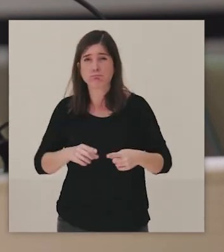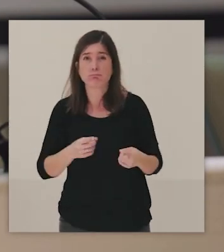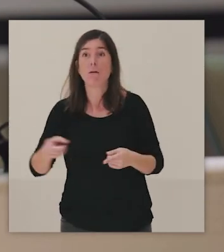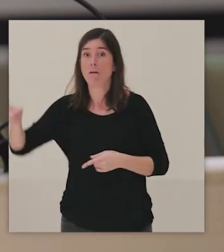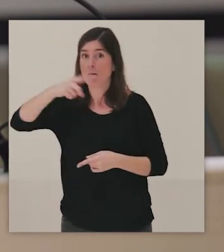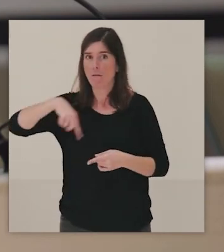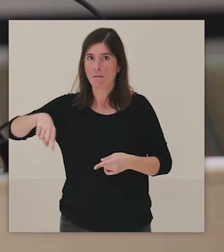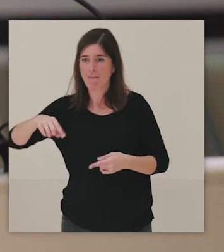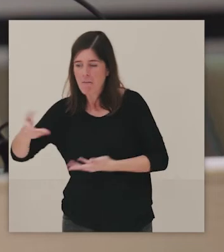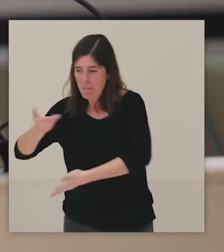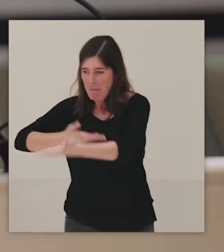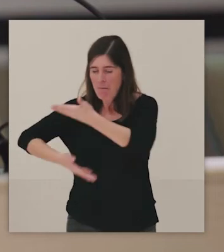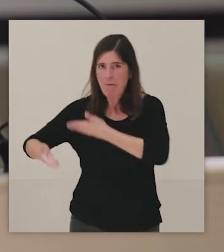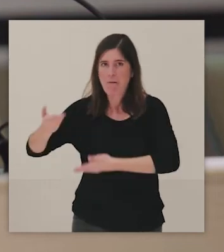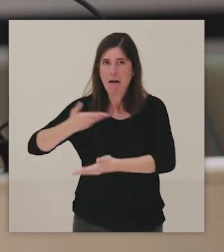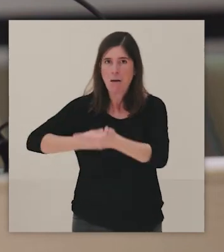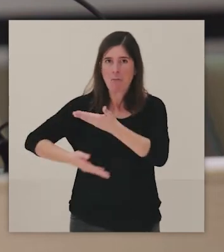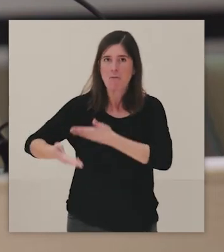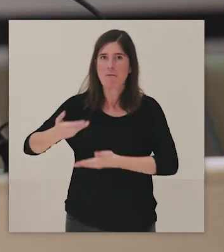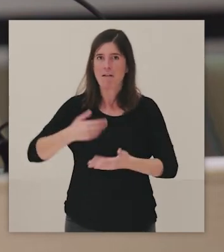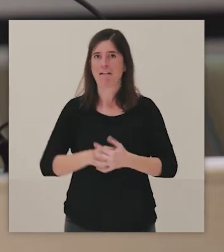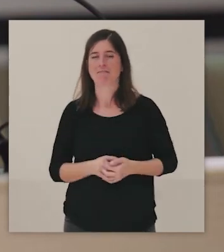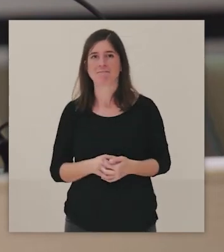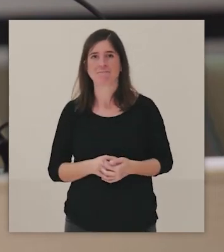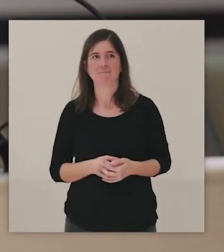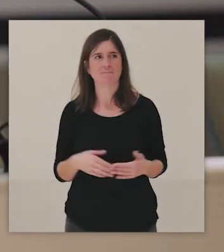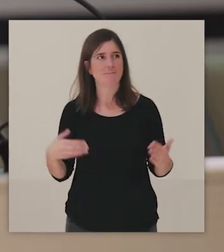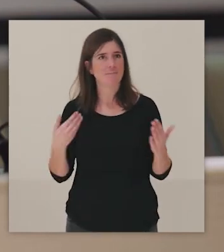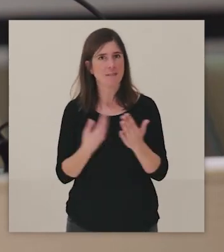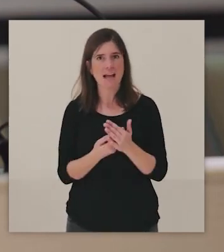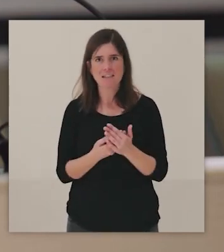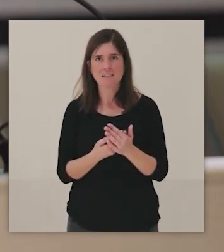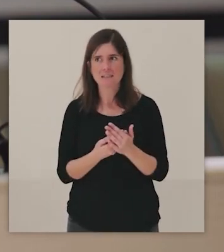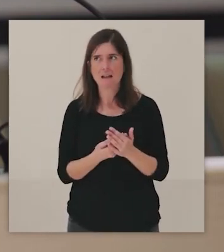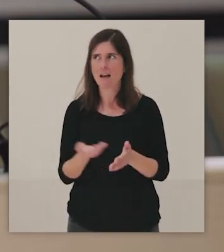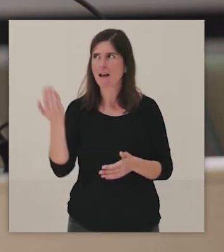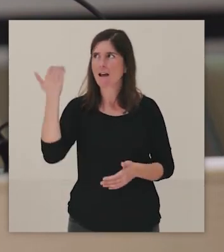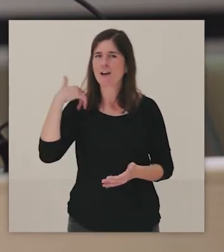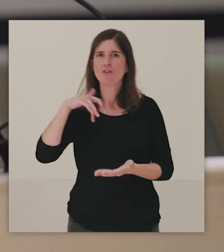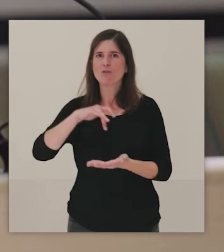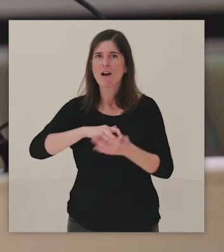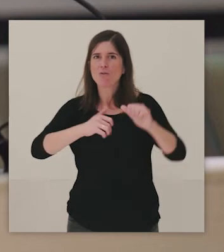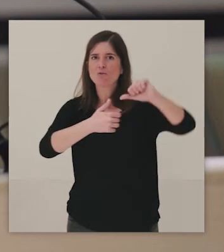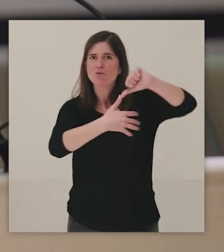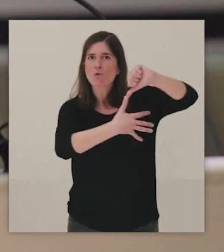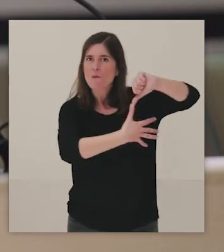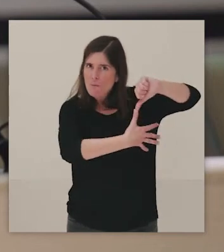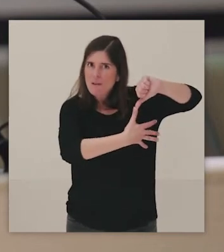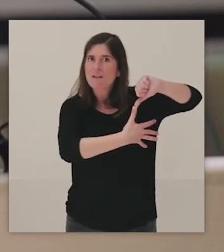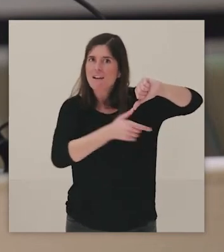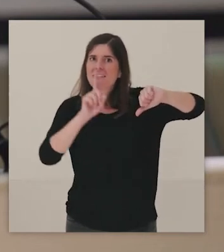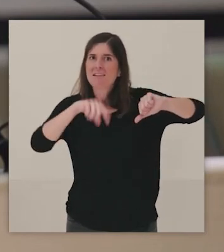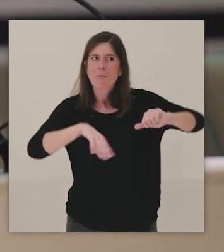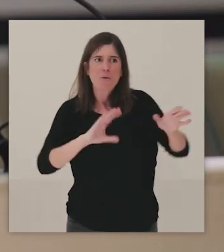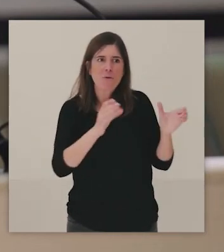y trabajar con nosotros. De hecho, hemos tenido hasta algún grupo de Latinoamérica, que es